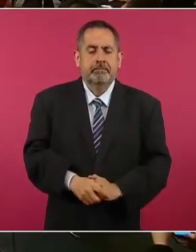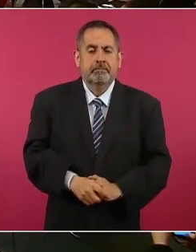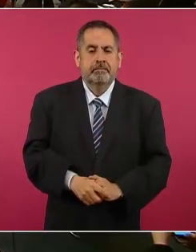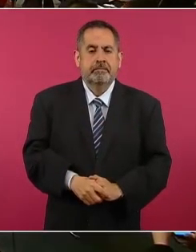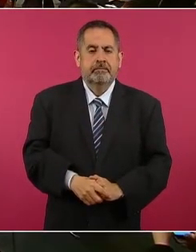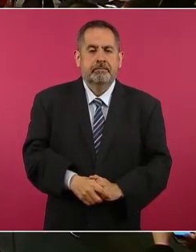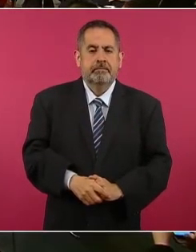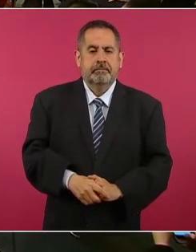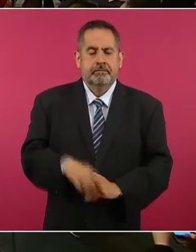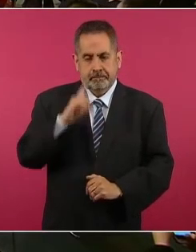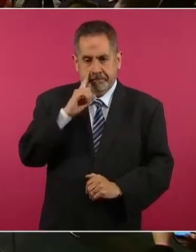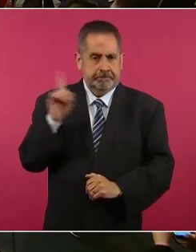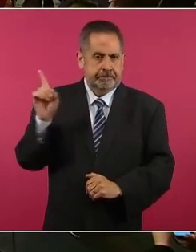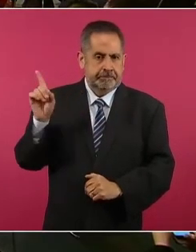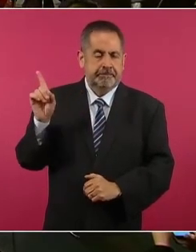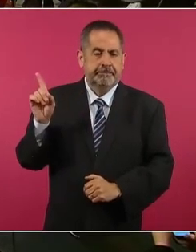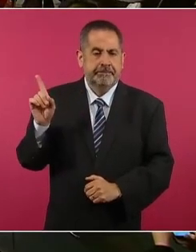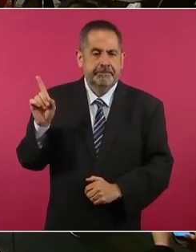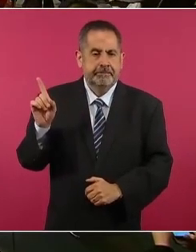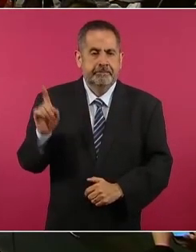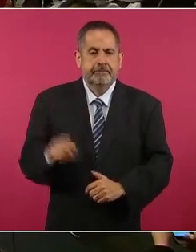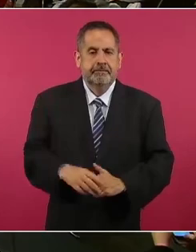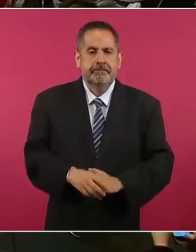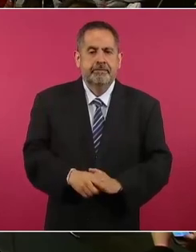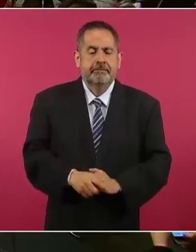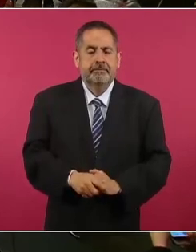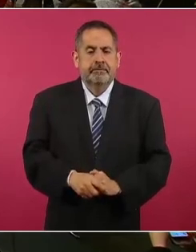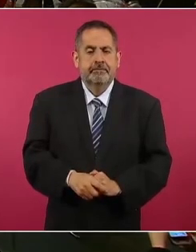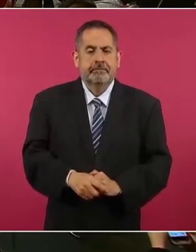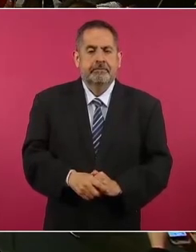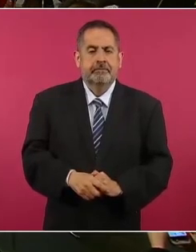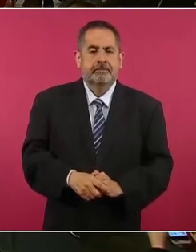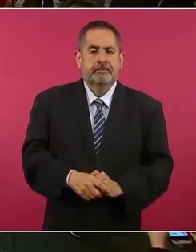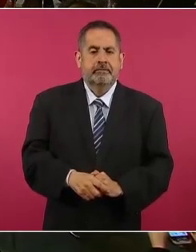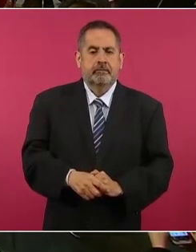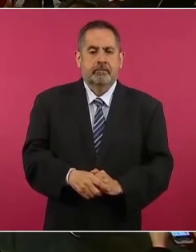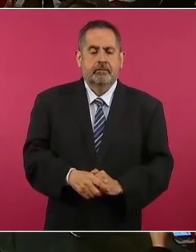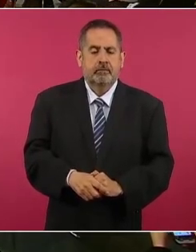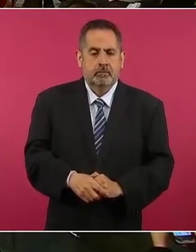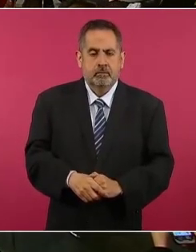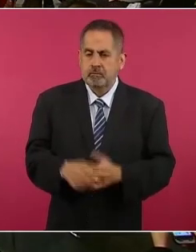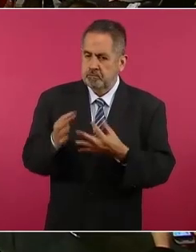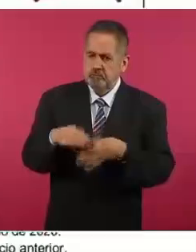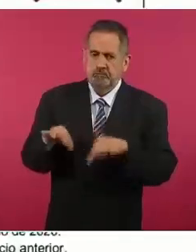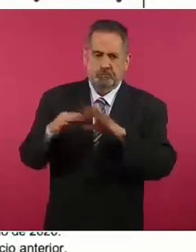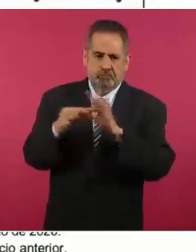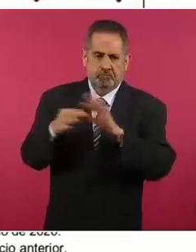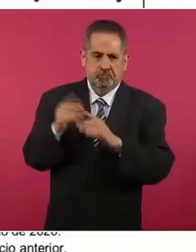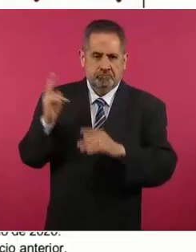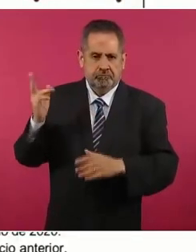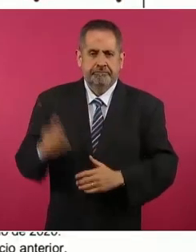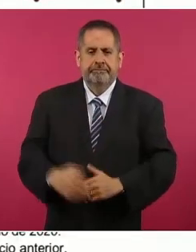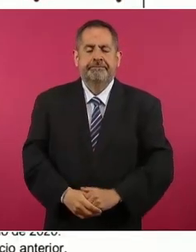Miren, esto es importantísimo.